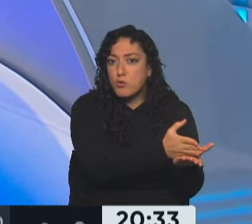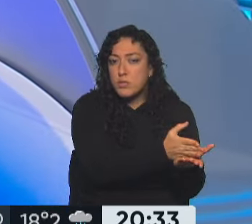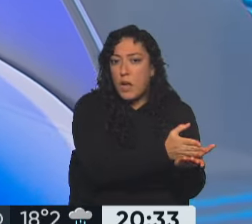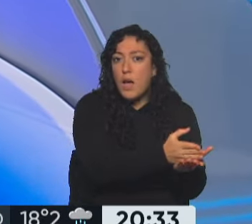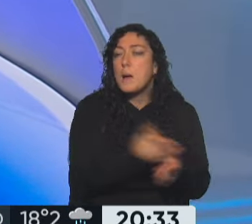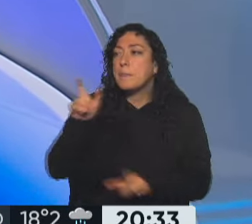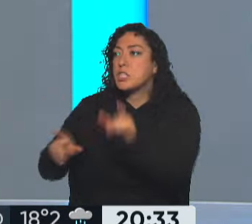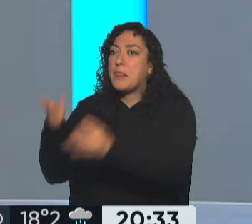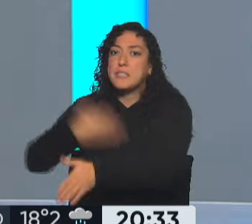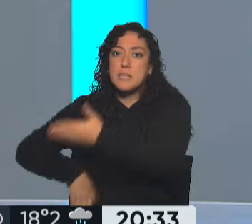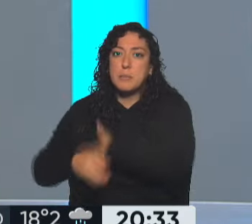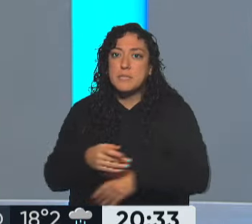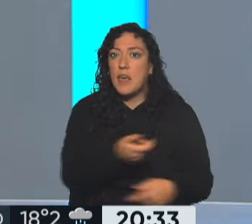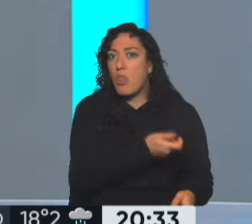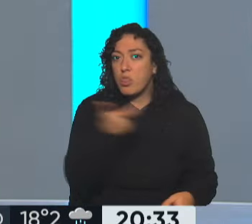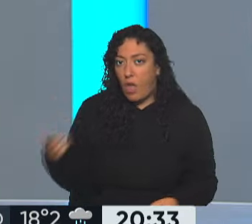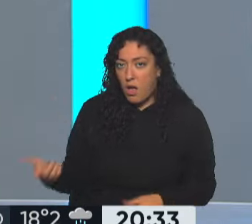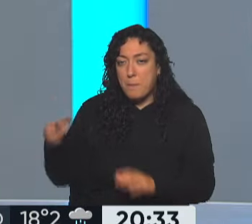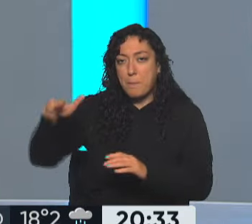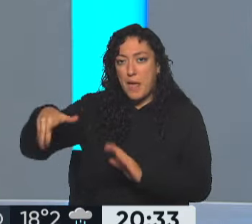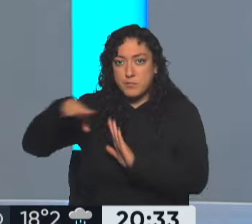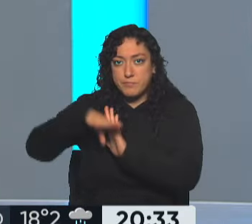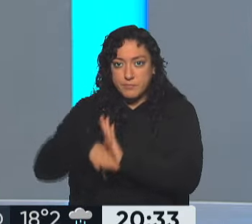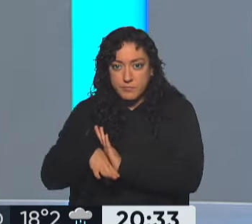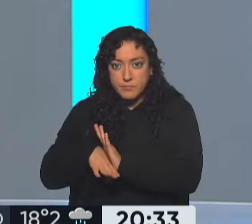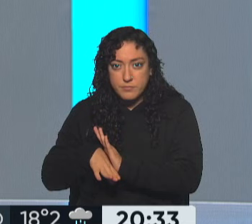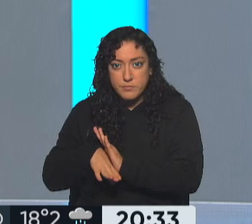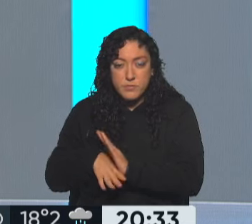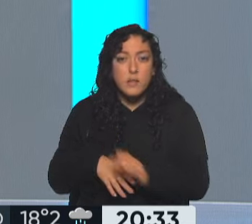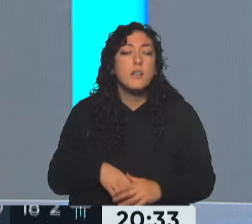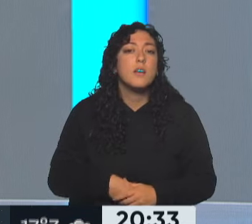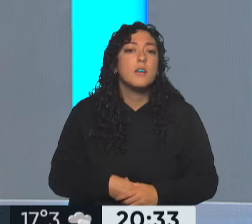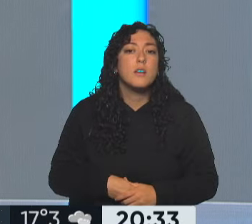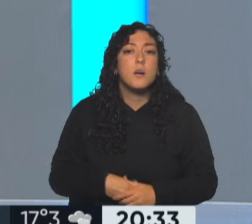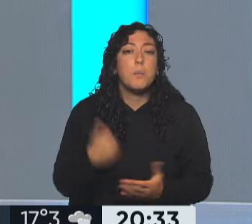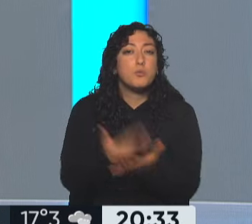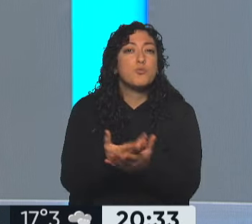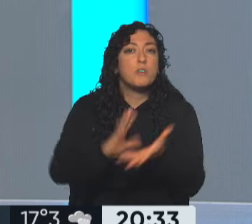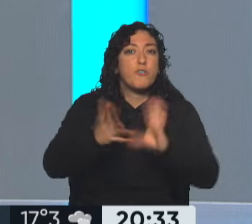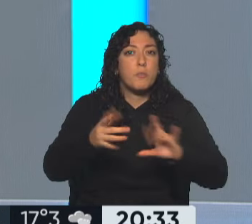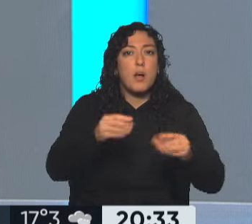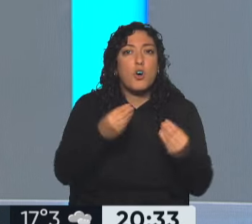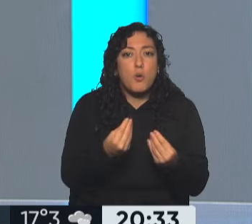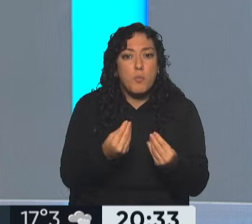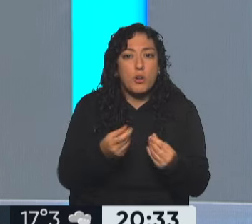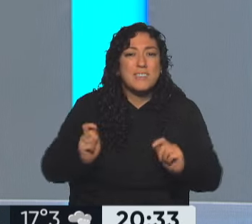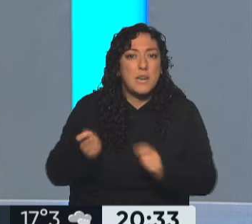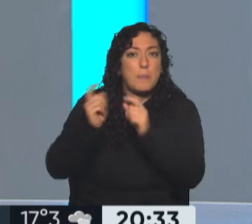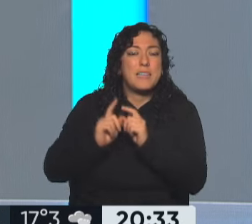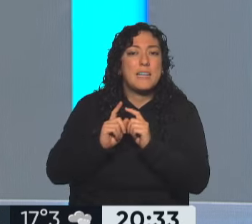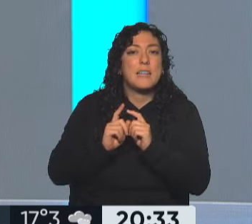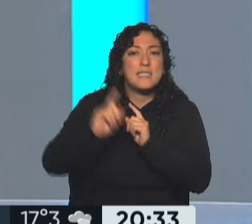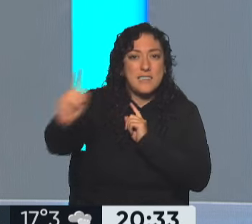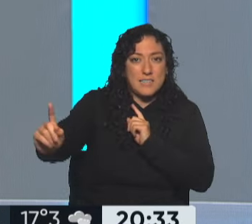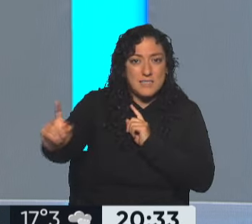discapacidad. La documentación para postular a estos fondos se presenta a través de la plataforma de trámites a distancia